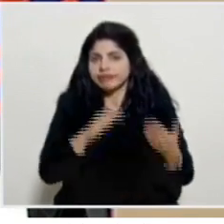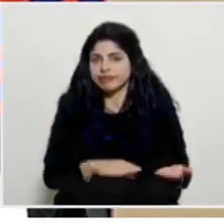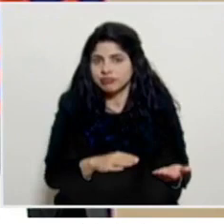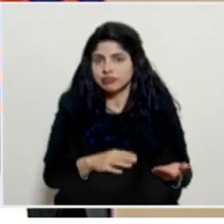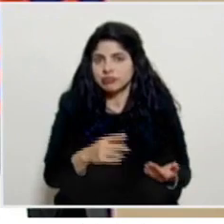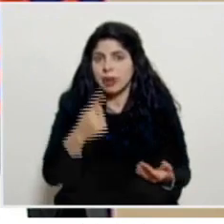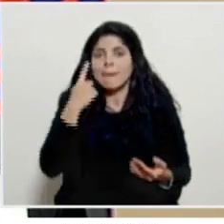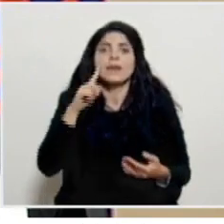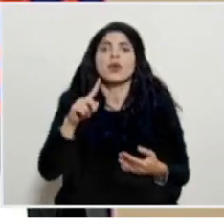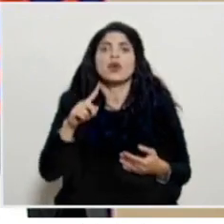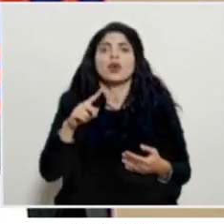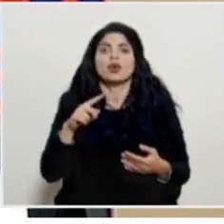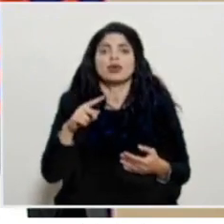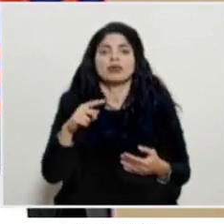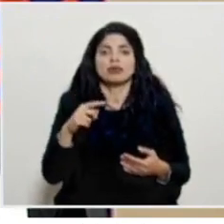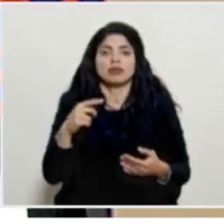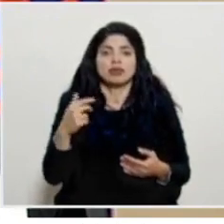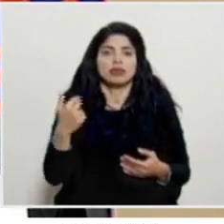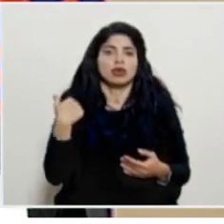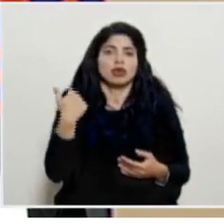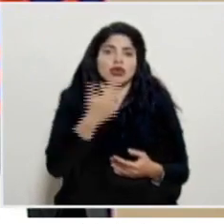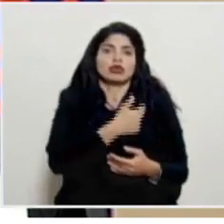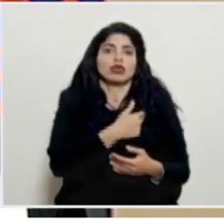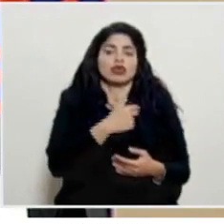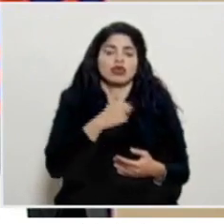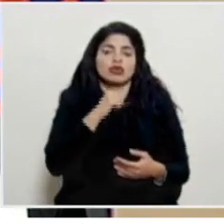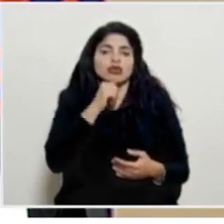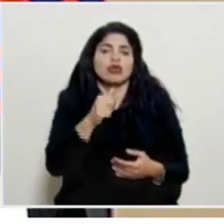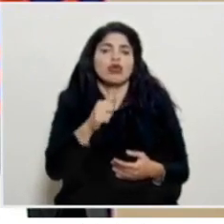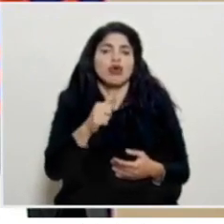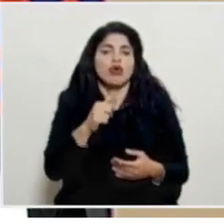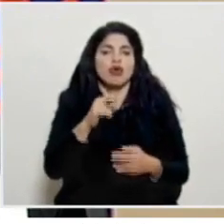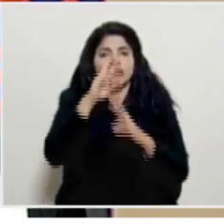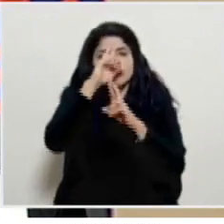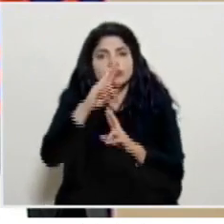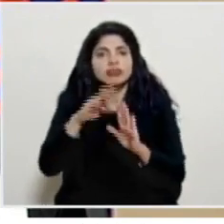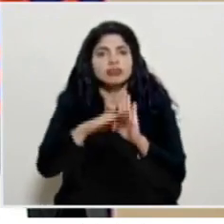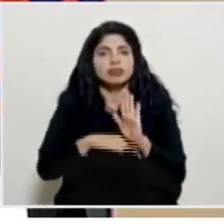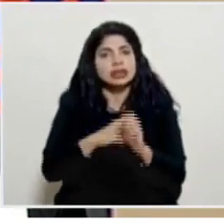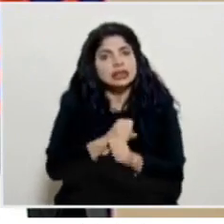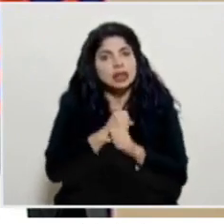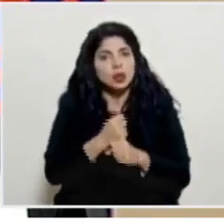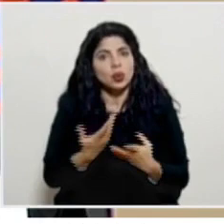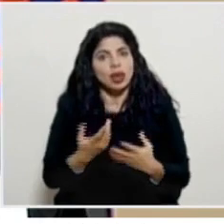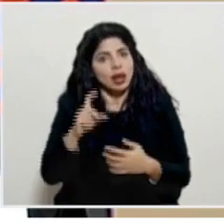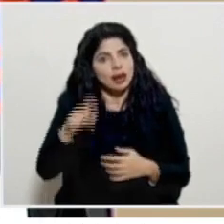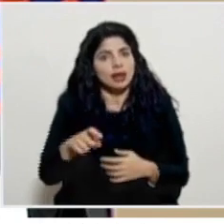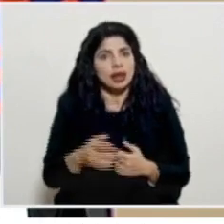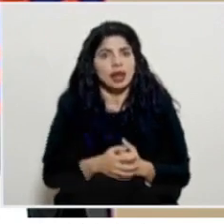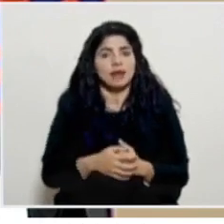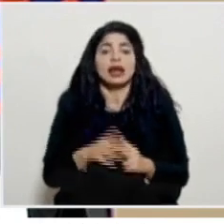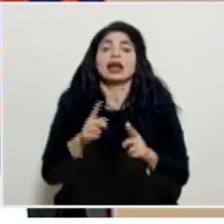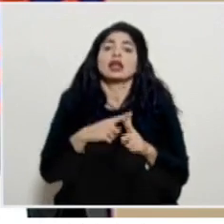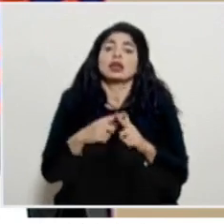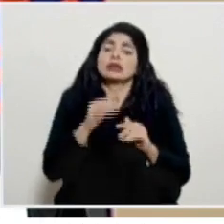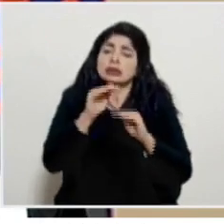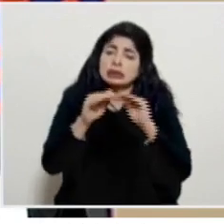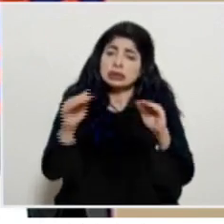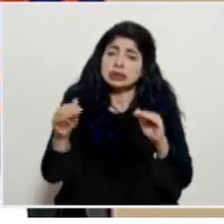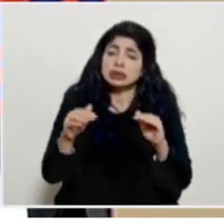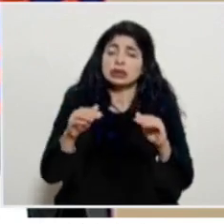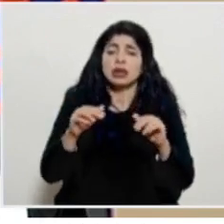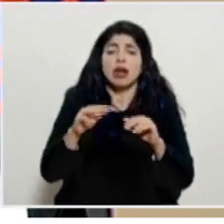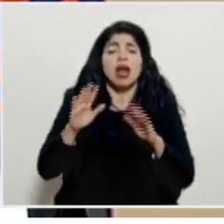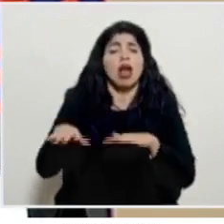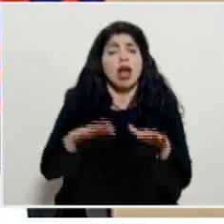por no tomar nosotros todos y todas las medidas de seguridad que corresponden así que hacer el llamado a no